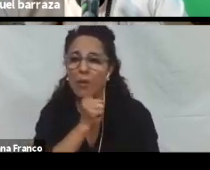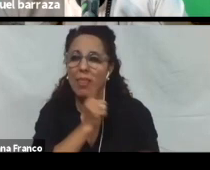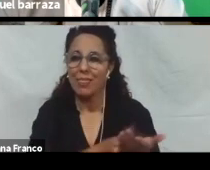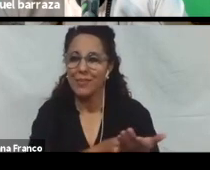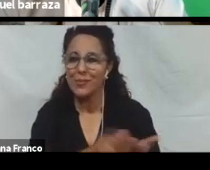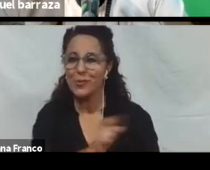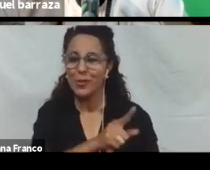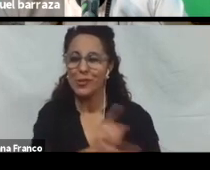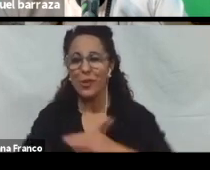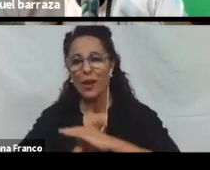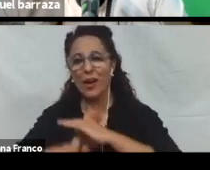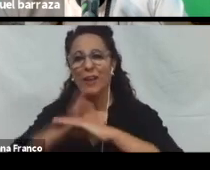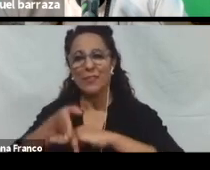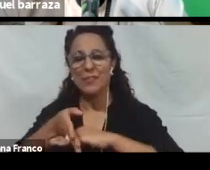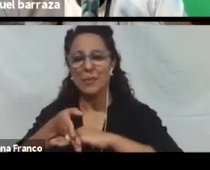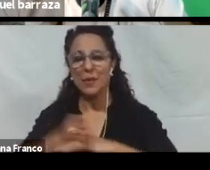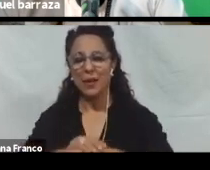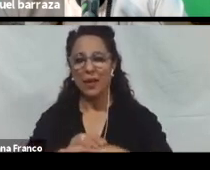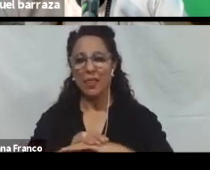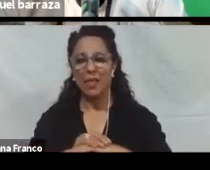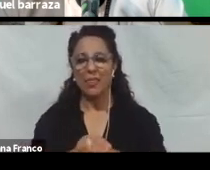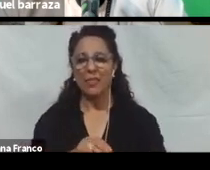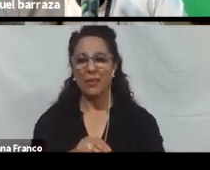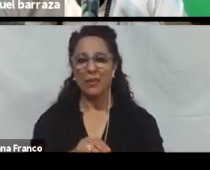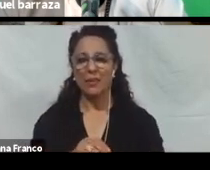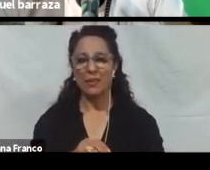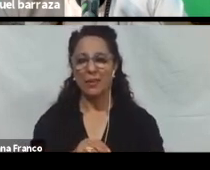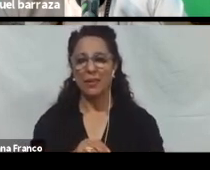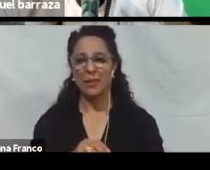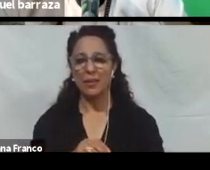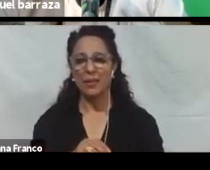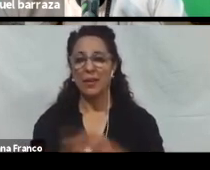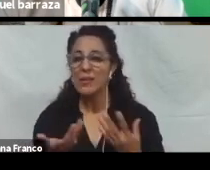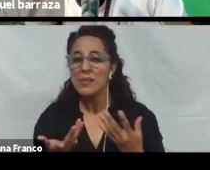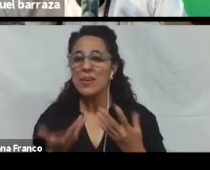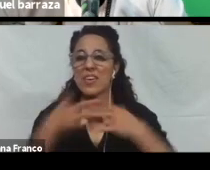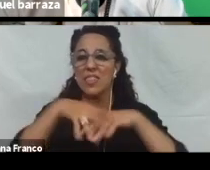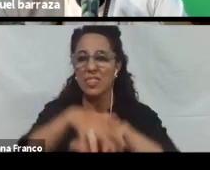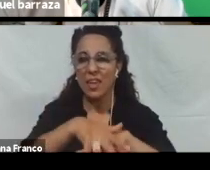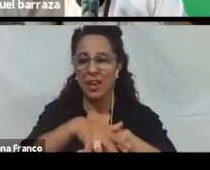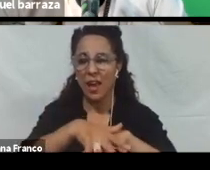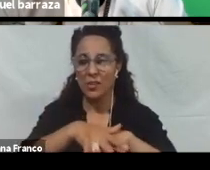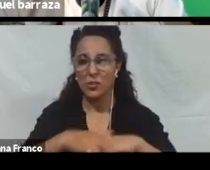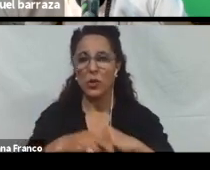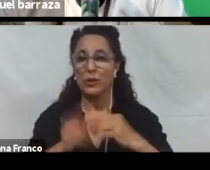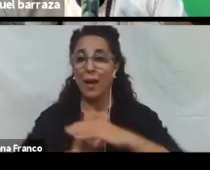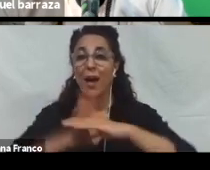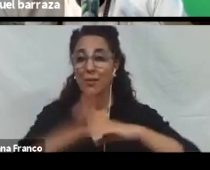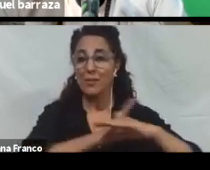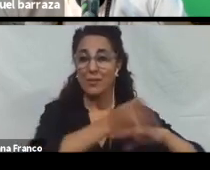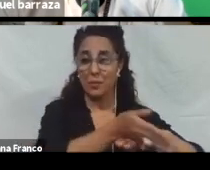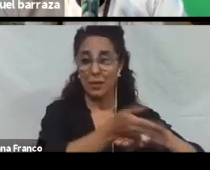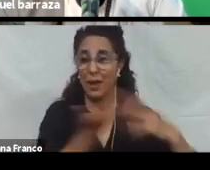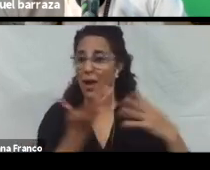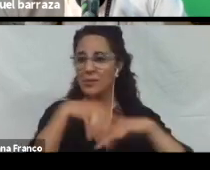La accesibilidad. Es parte. De. Generar una integración. Entonces. Accesibilidad. Significa. Para todos.